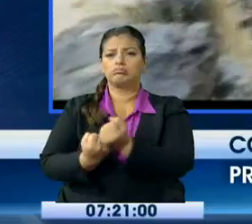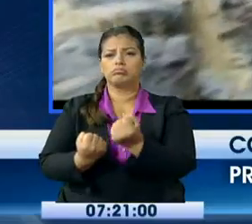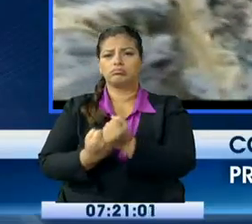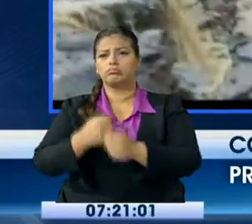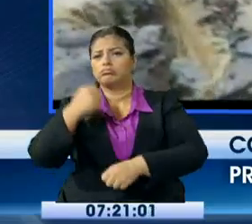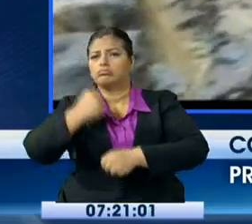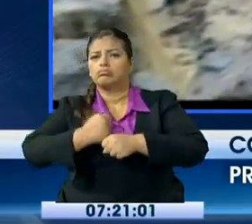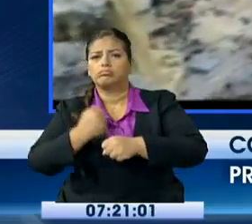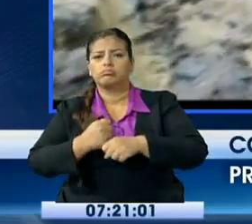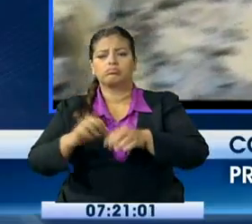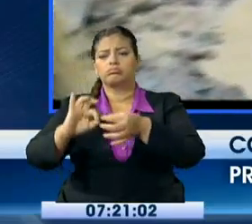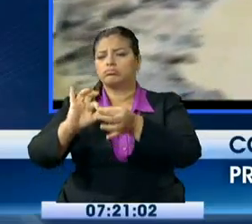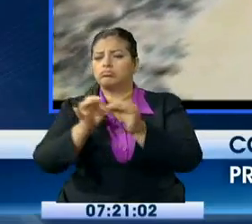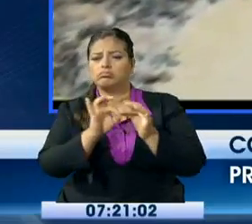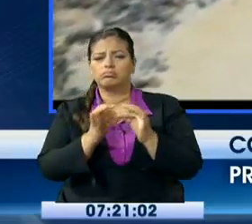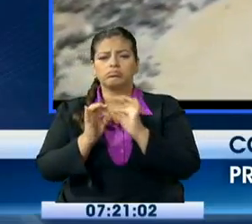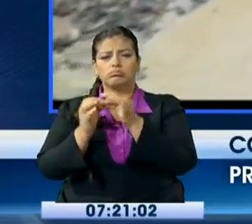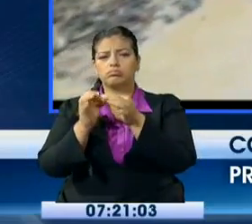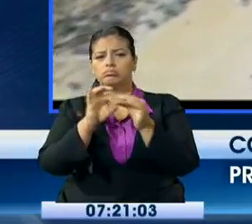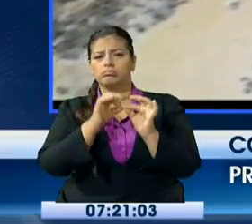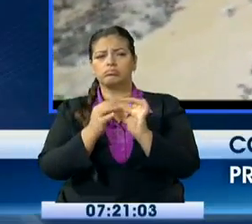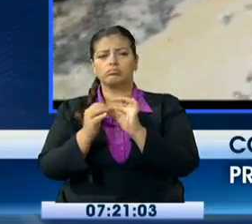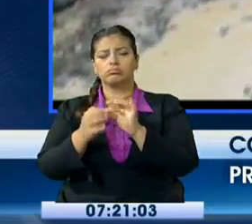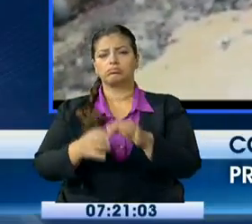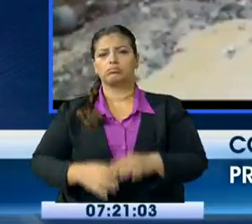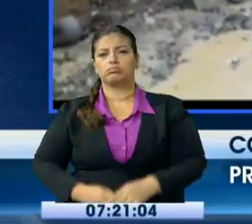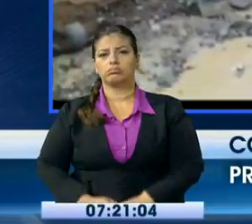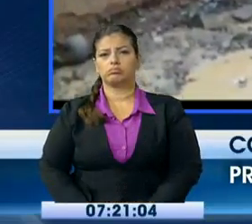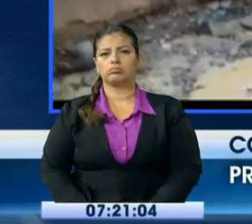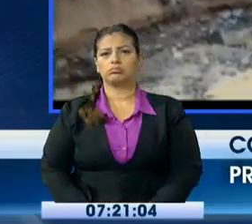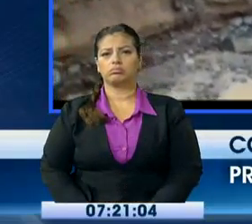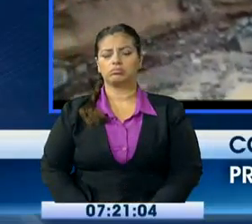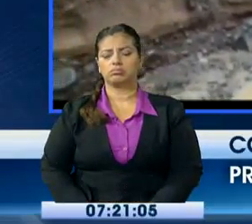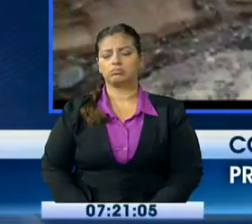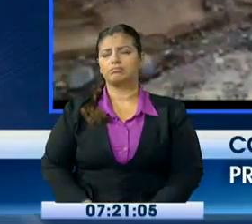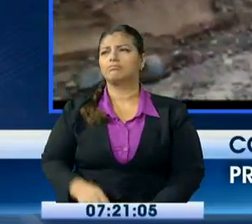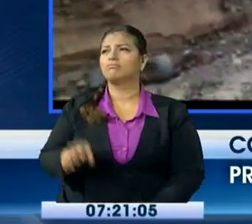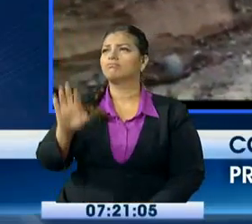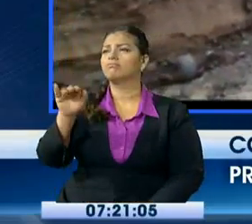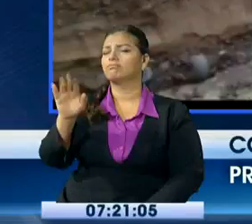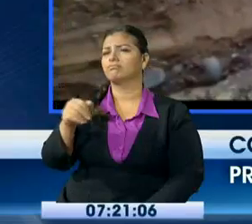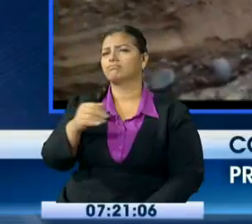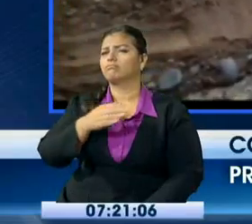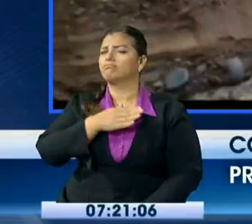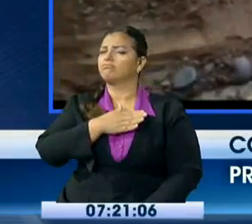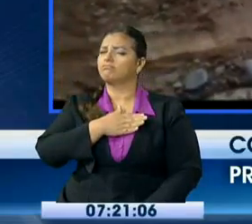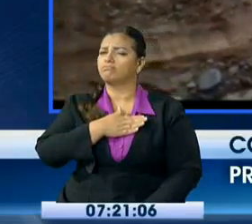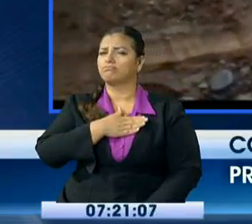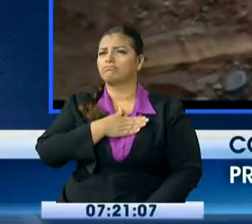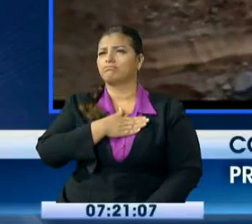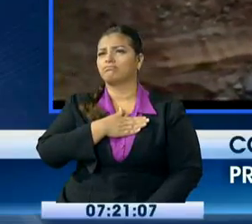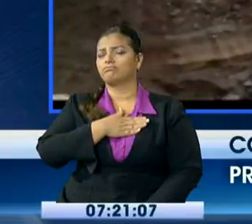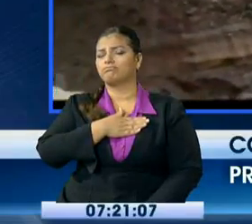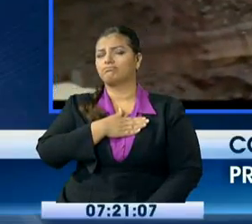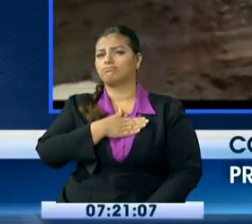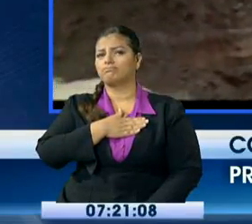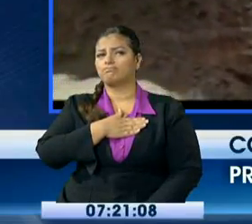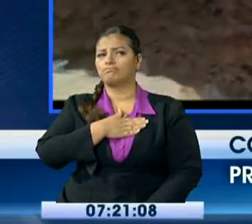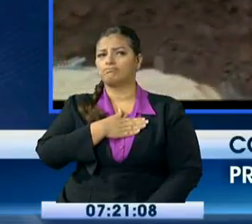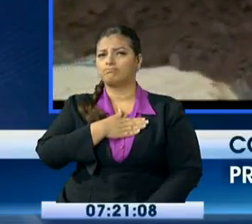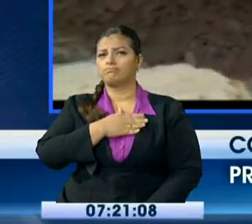y también con el apoyo de los ciudadanos del Ecuador entero. Giovanni, lamentamos profundamente lo que está ocurriendo y en lo personal,